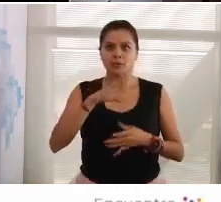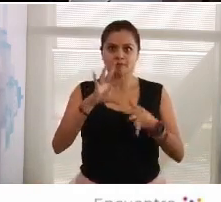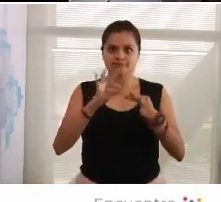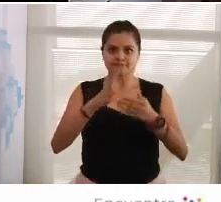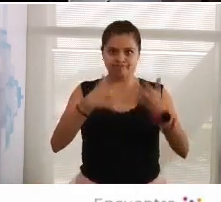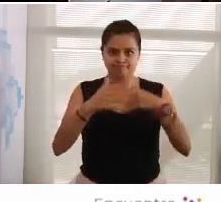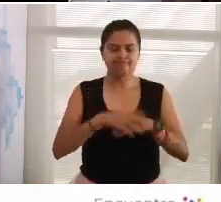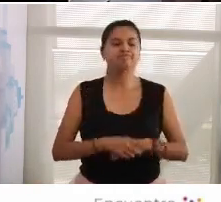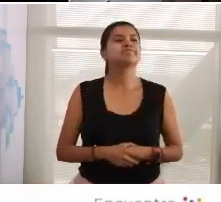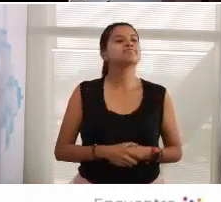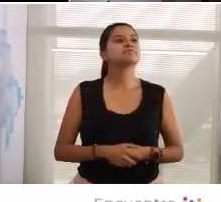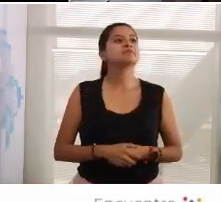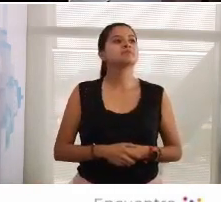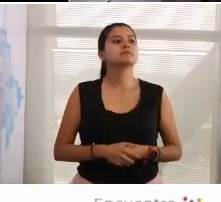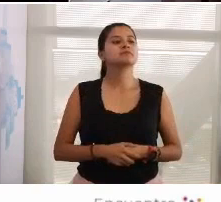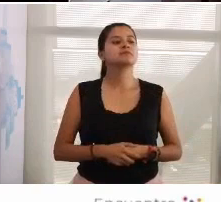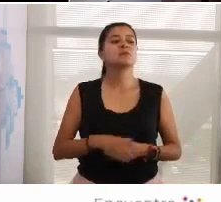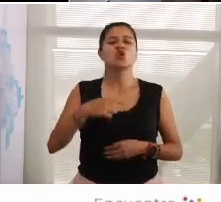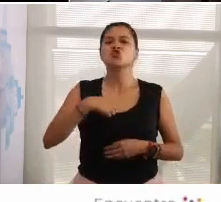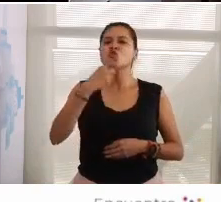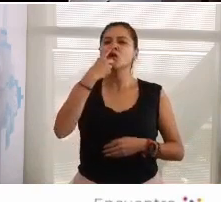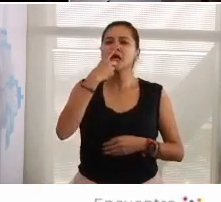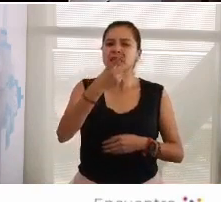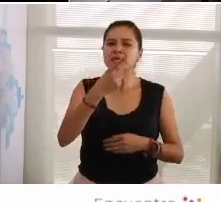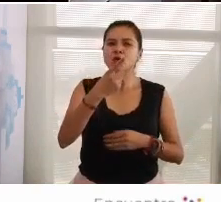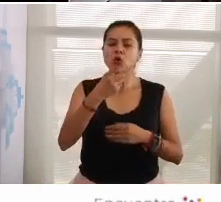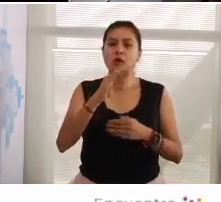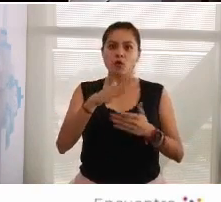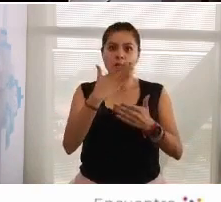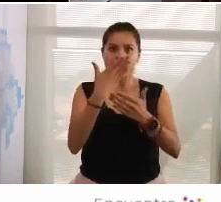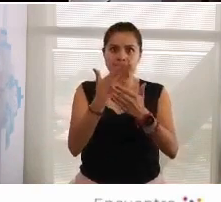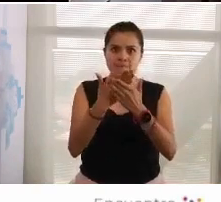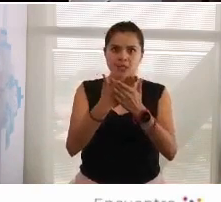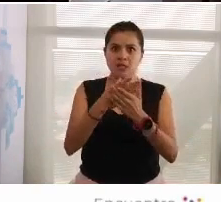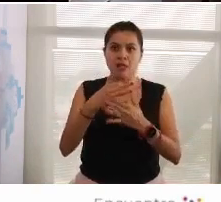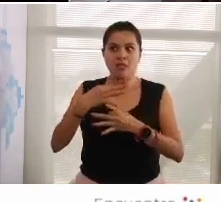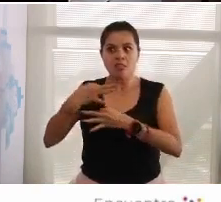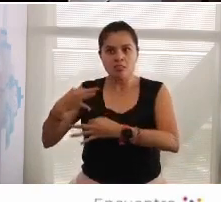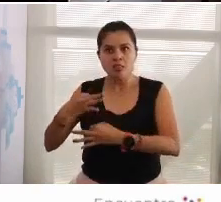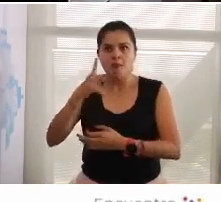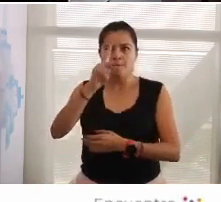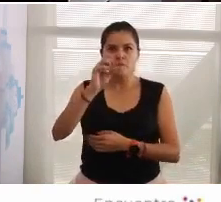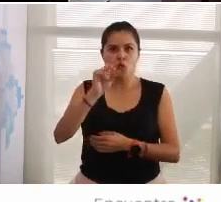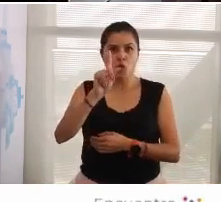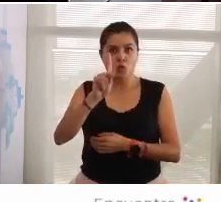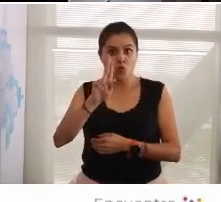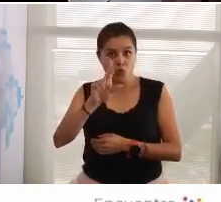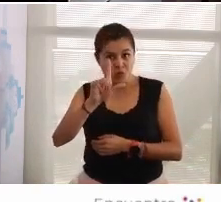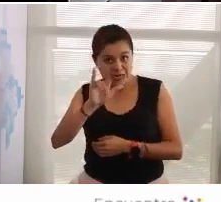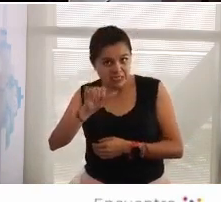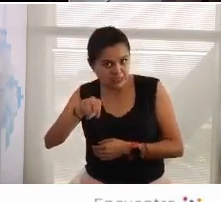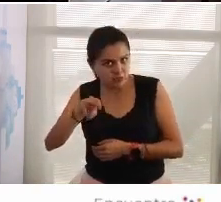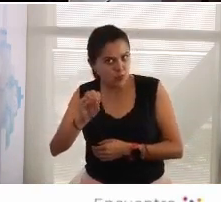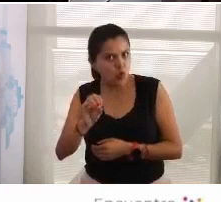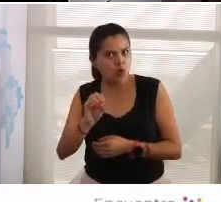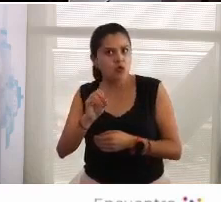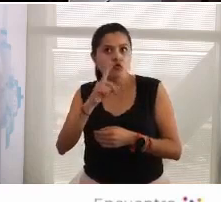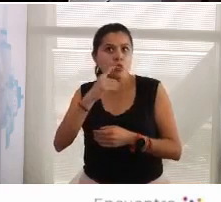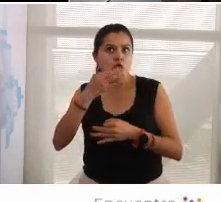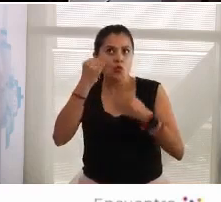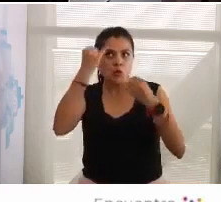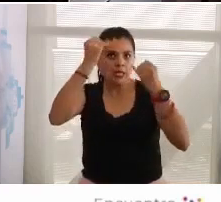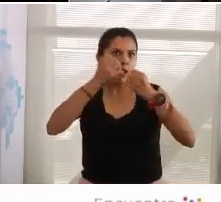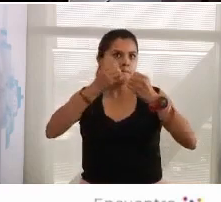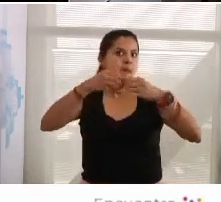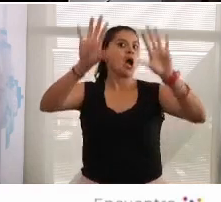rápido. Cuando digo que hay una demanda por populismo, no es una frase al aire,